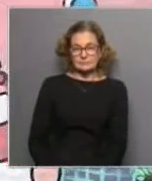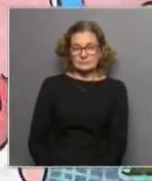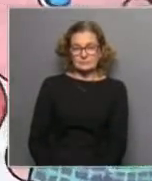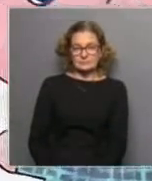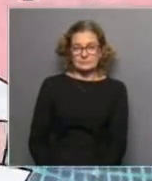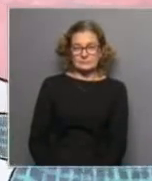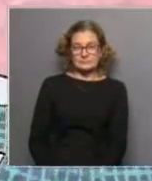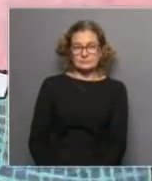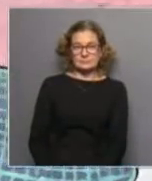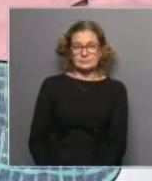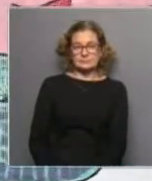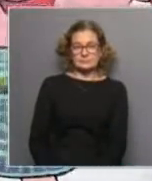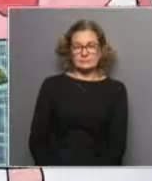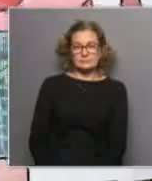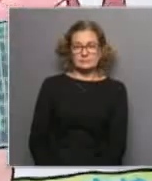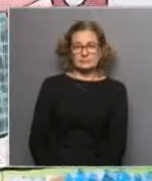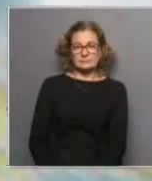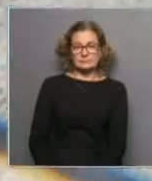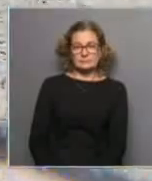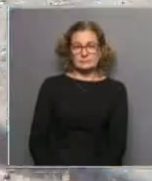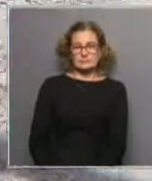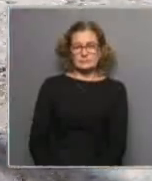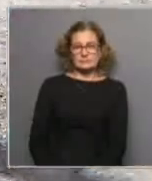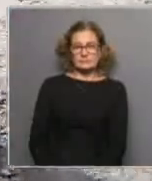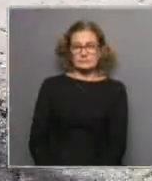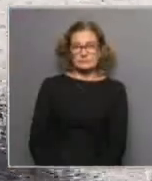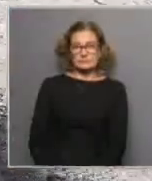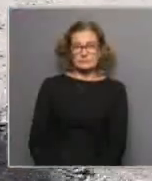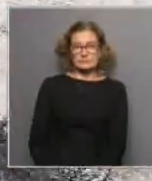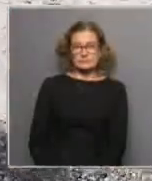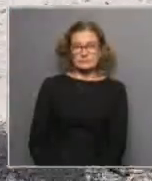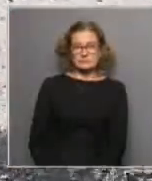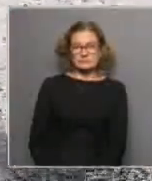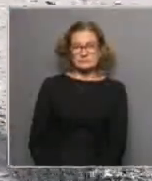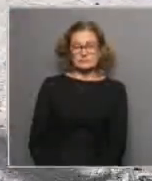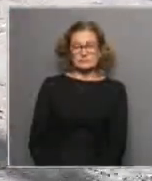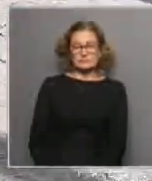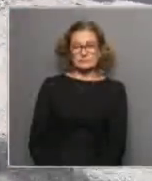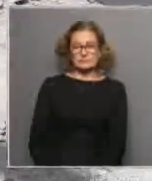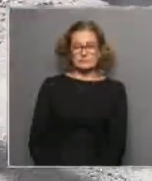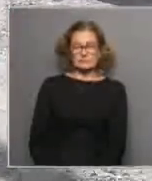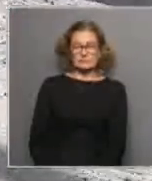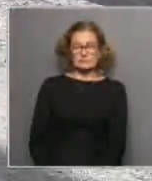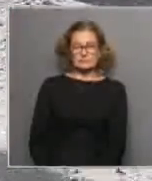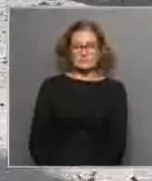injusticia es la madre de la violencia,